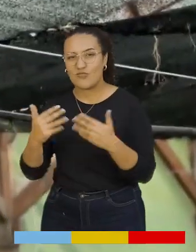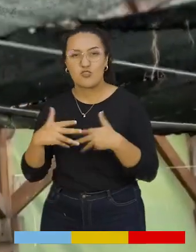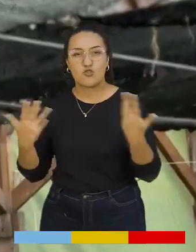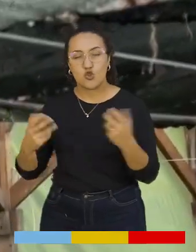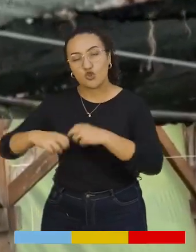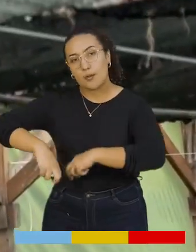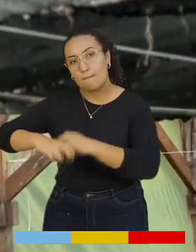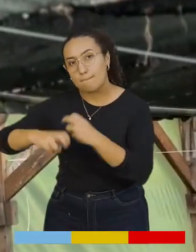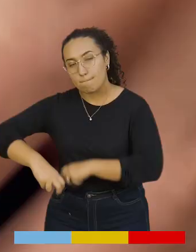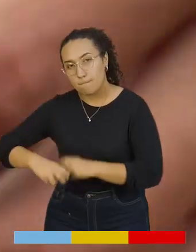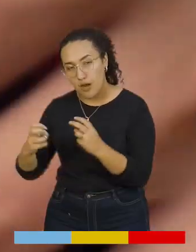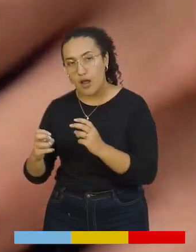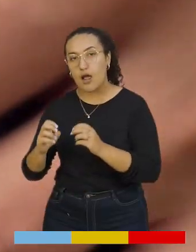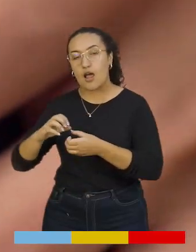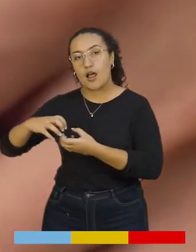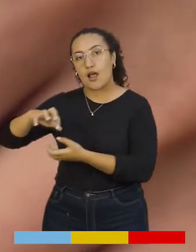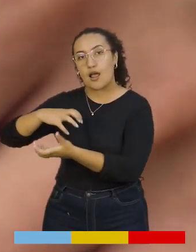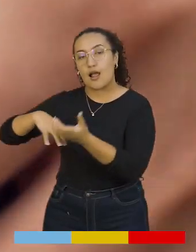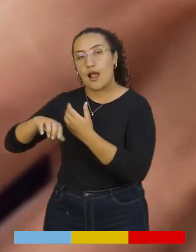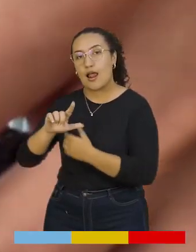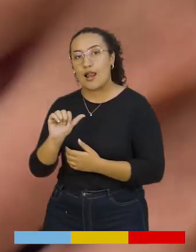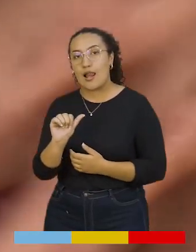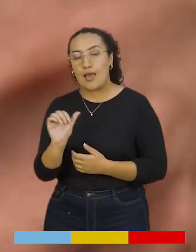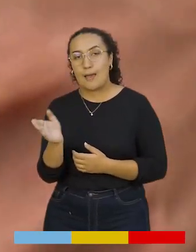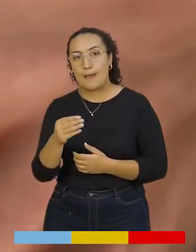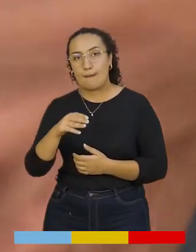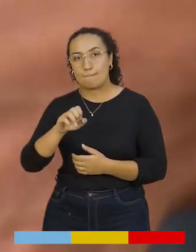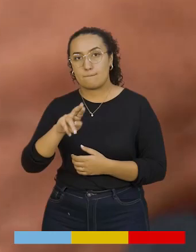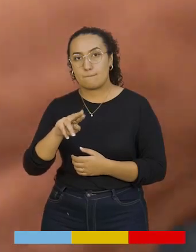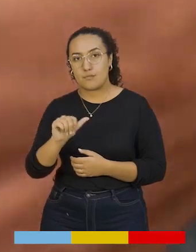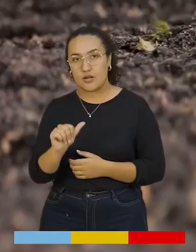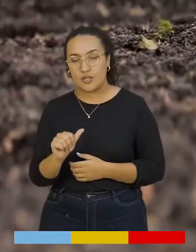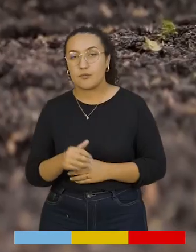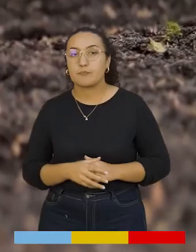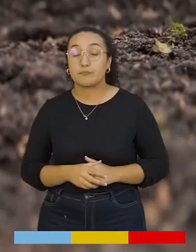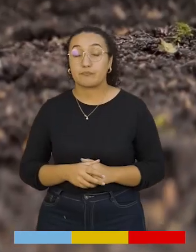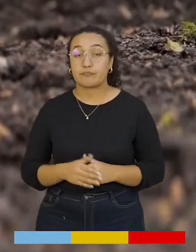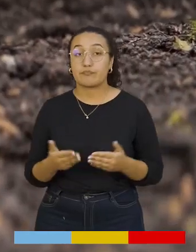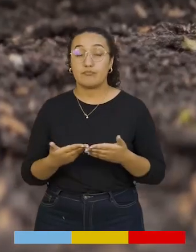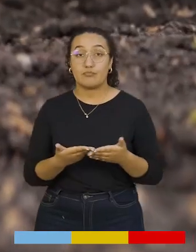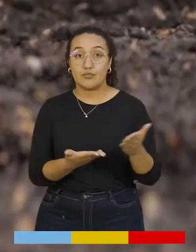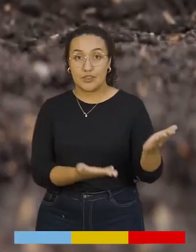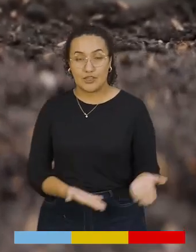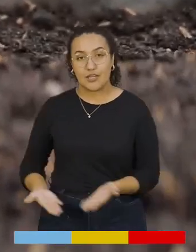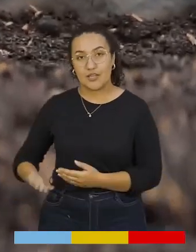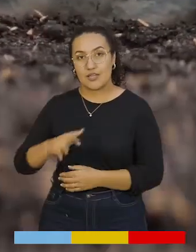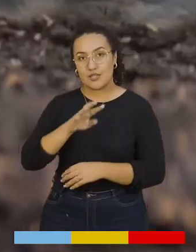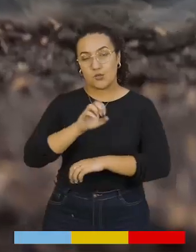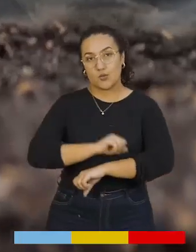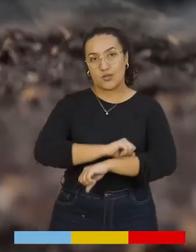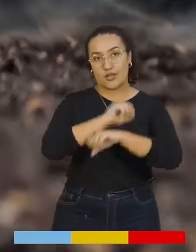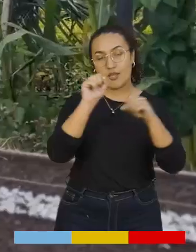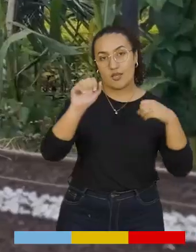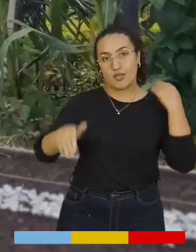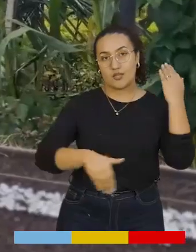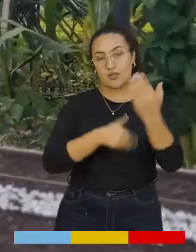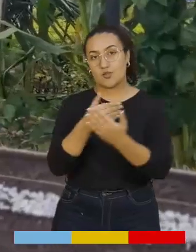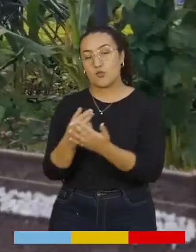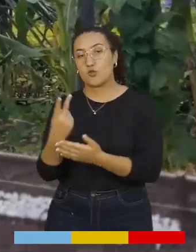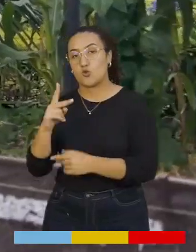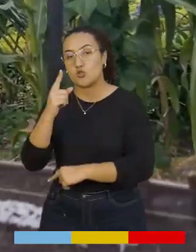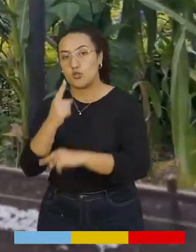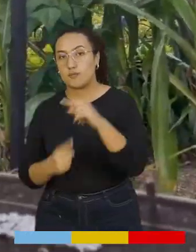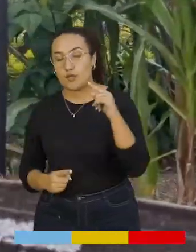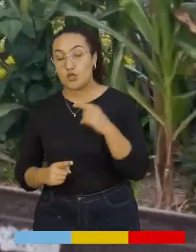Este vivero se encuentra ubicado en el Parque Ecológico y Recreativo La María, el cual está abierto al público de 9 de la mañana